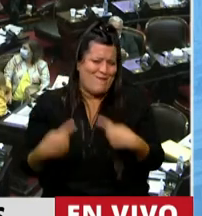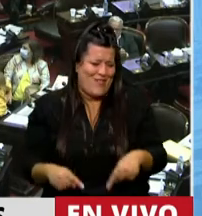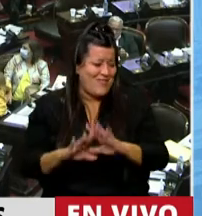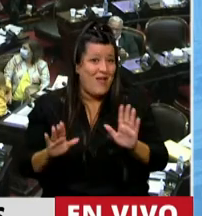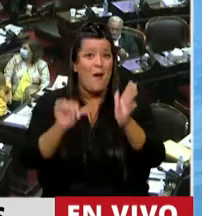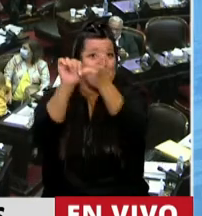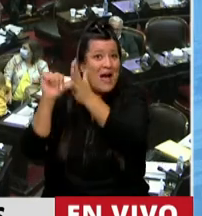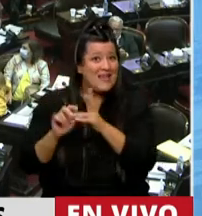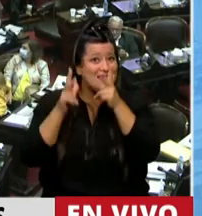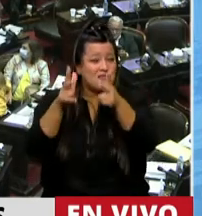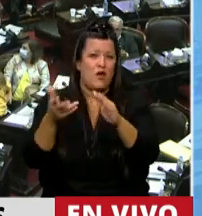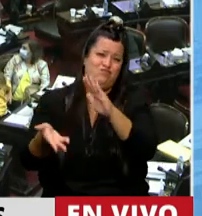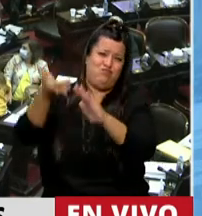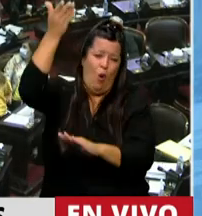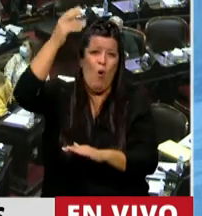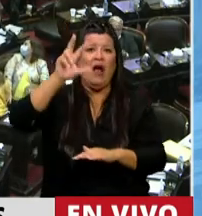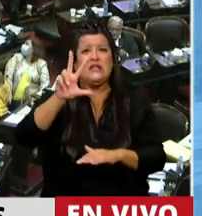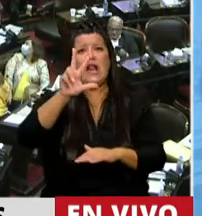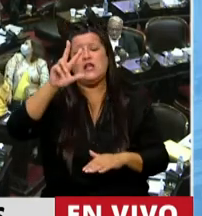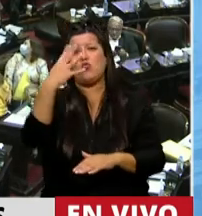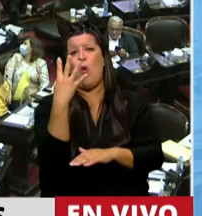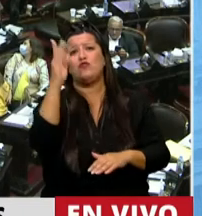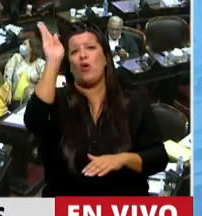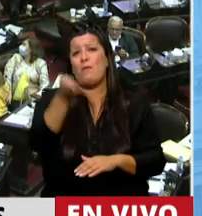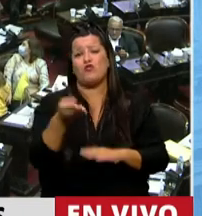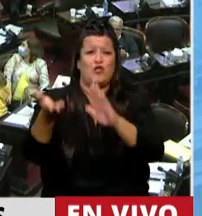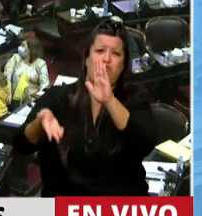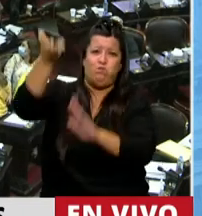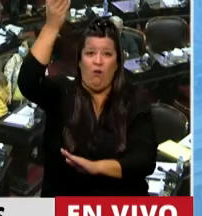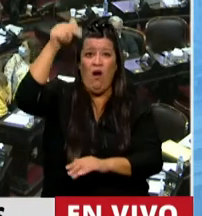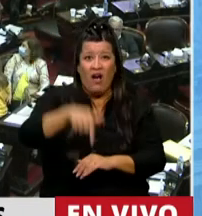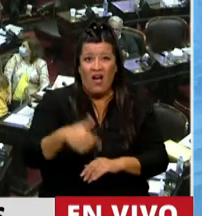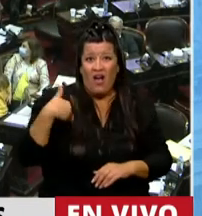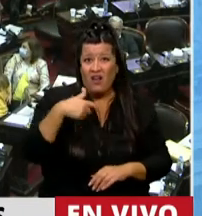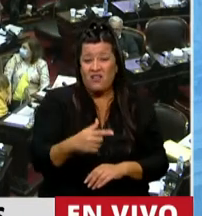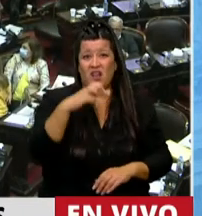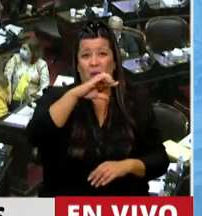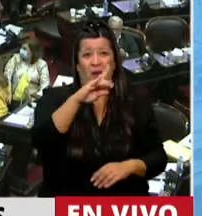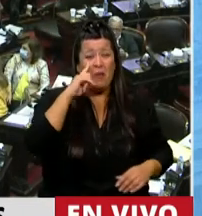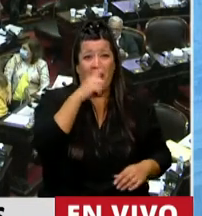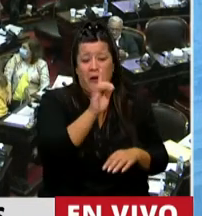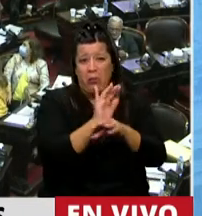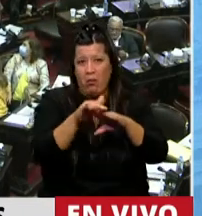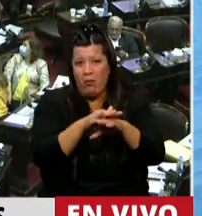países superan 3, 4% del PBI y Argentina hoy está en el 0